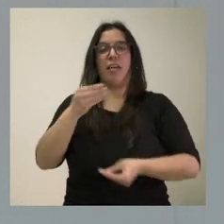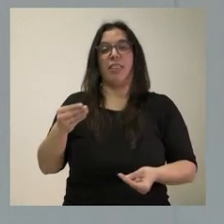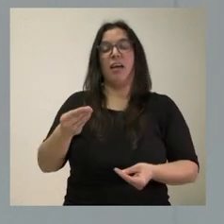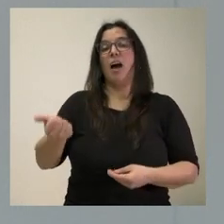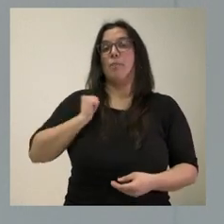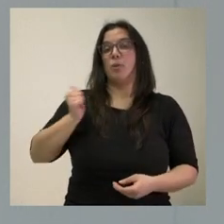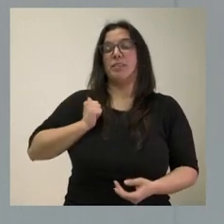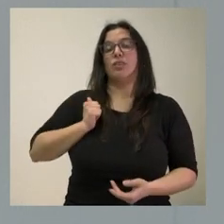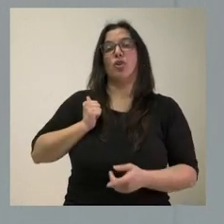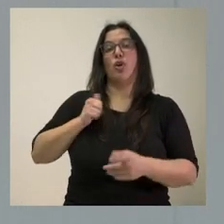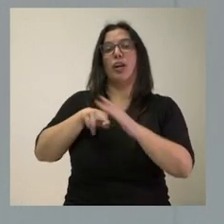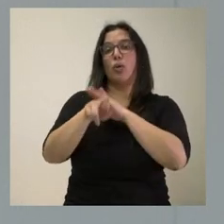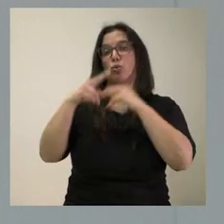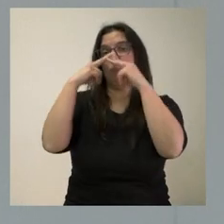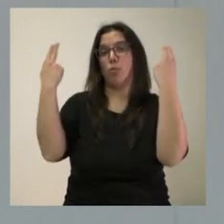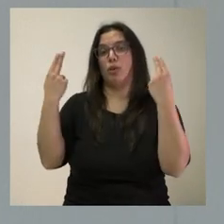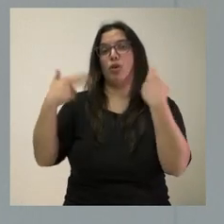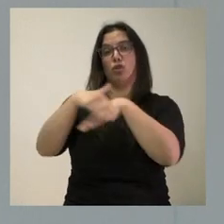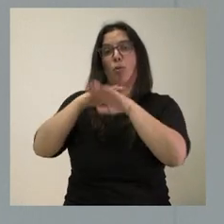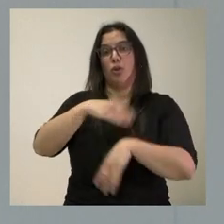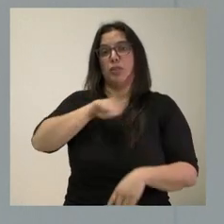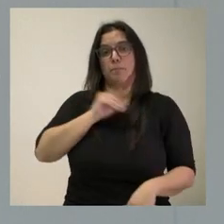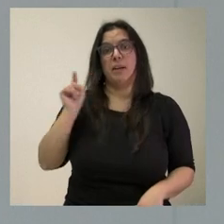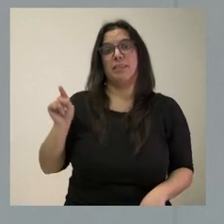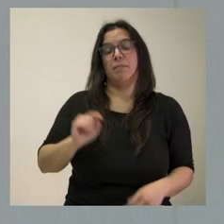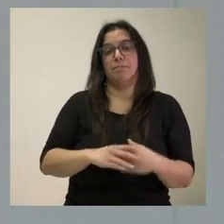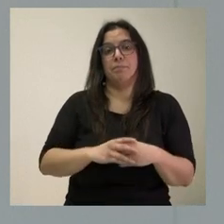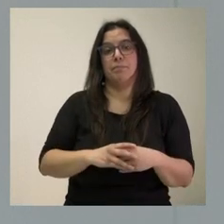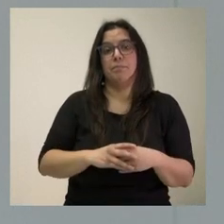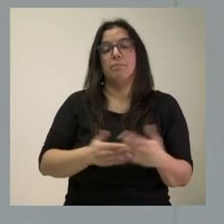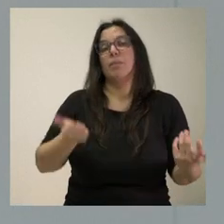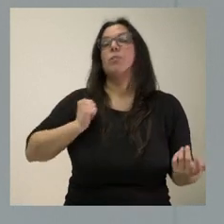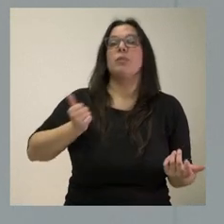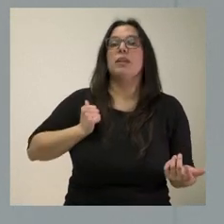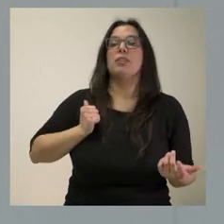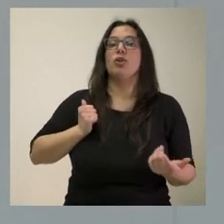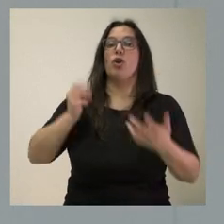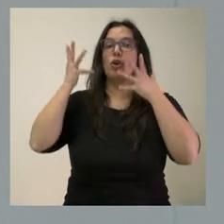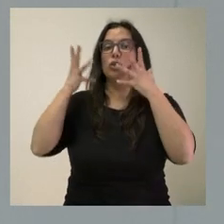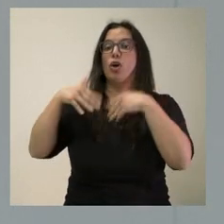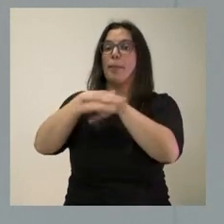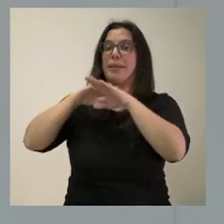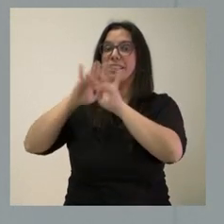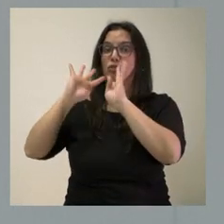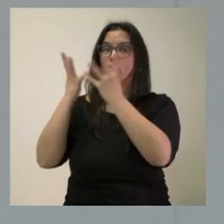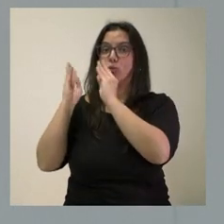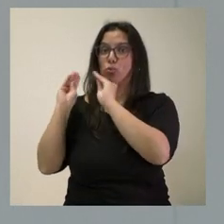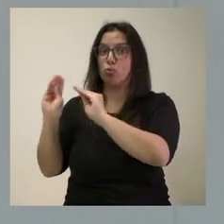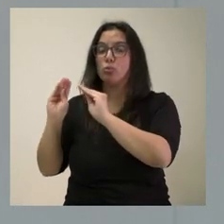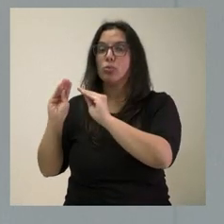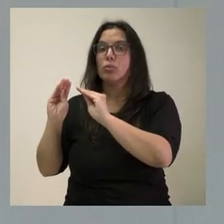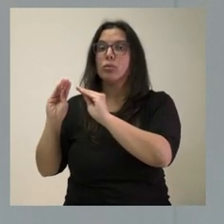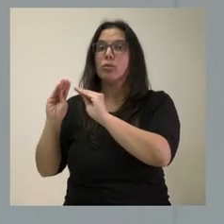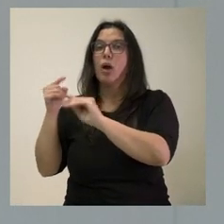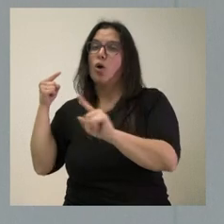de los que dispone un Gobierno como el Gobierno de España y utilizando un Consejo de Ministros para atacar